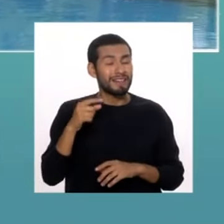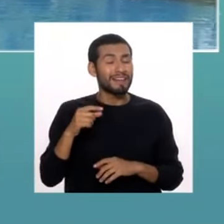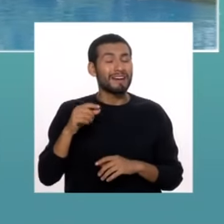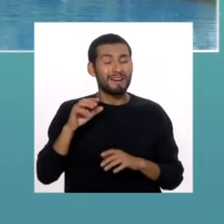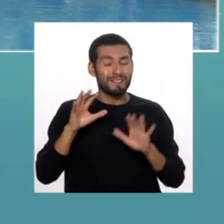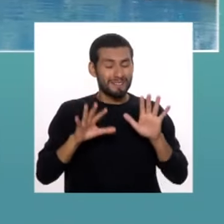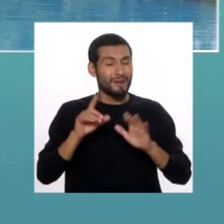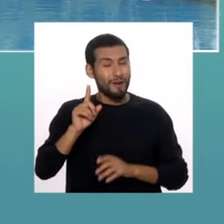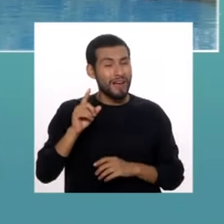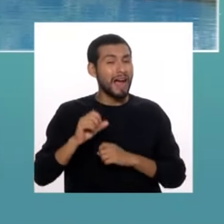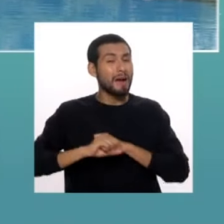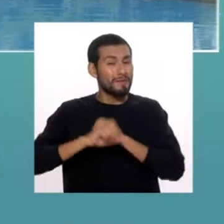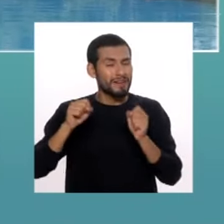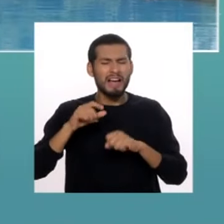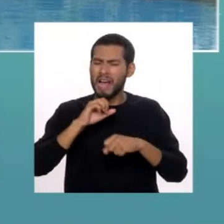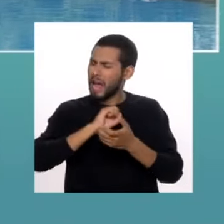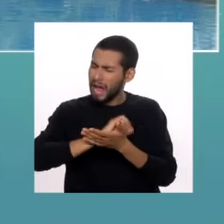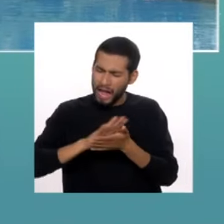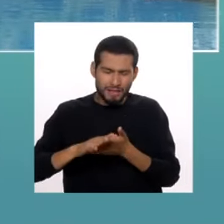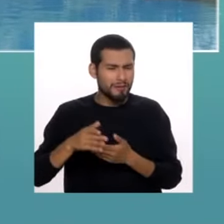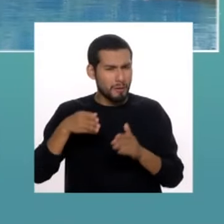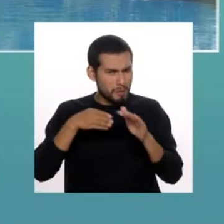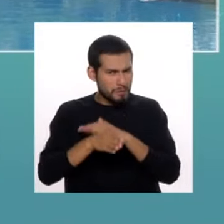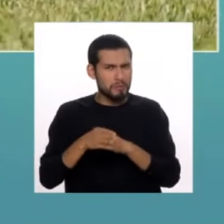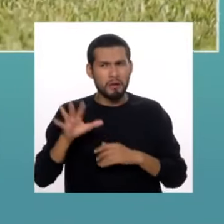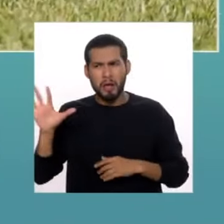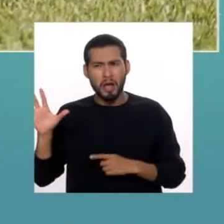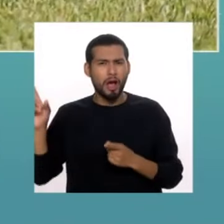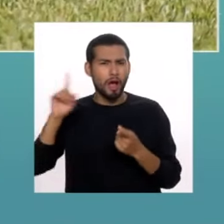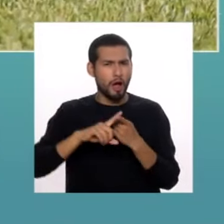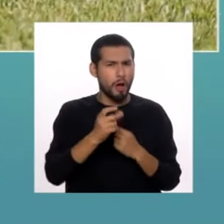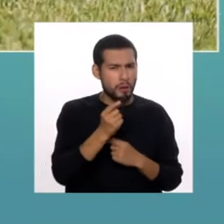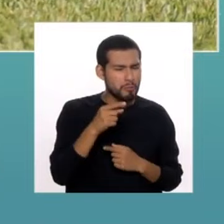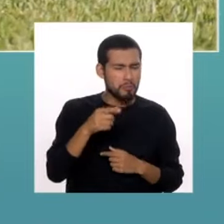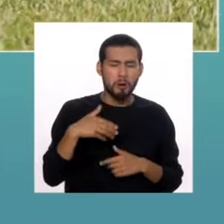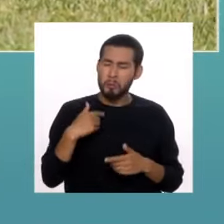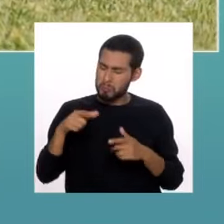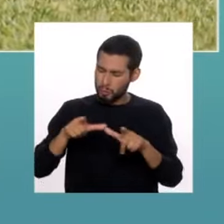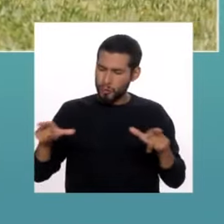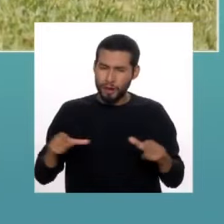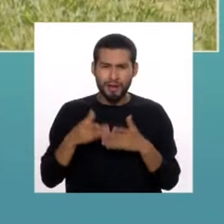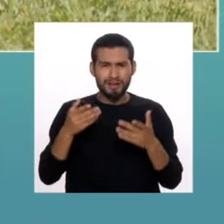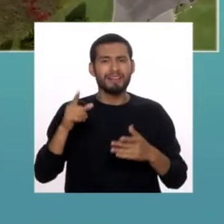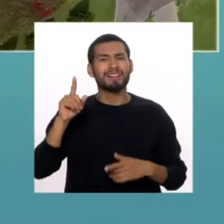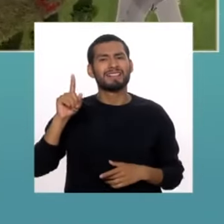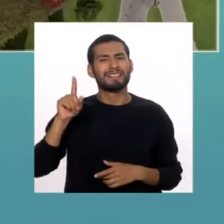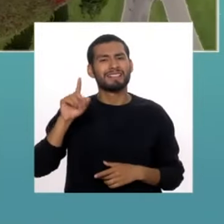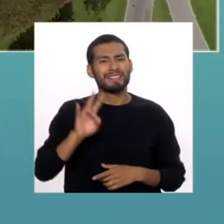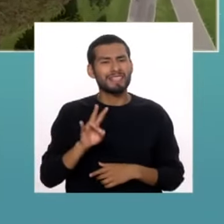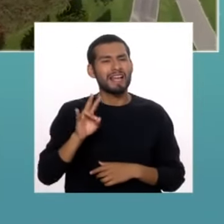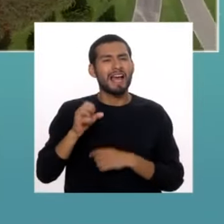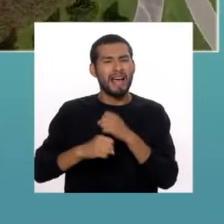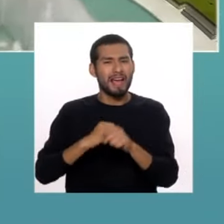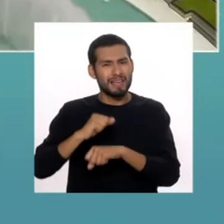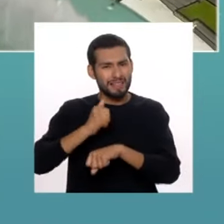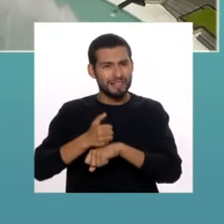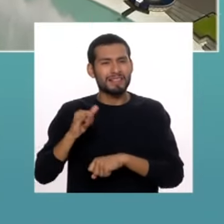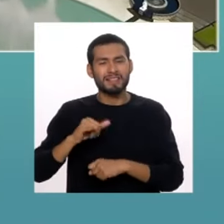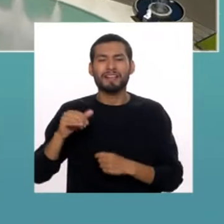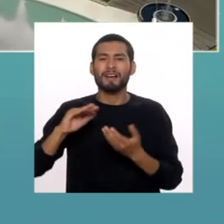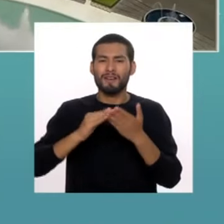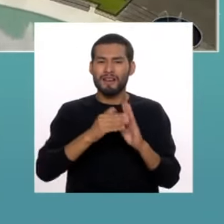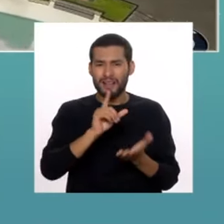gratuito, donde todos podemos disfrutar de este hermoso parque que este año cumple 17 años de creación, ícono de la ciudad